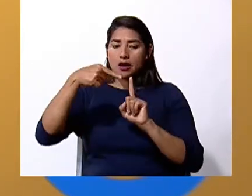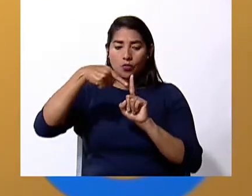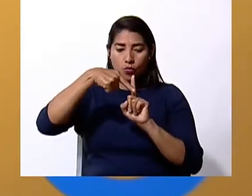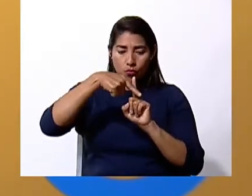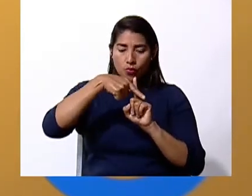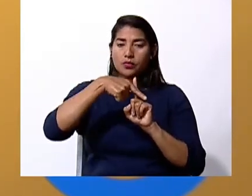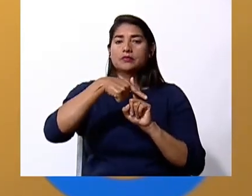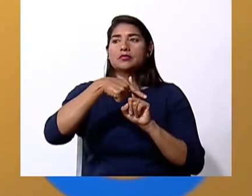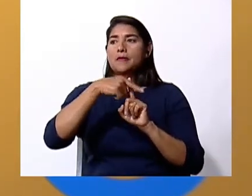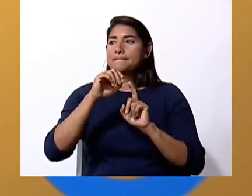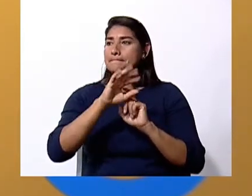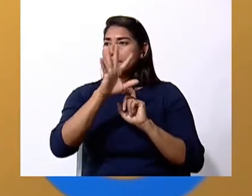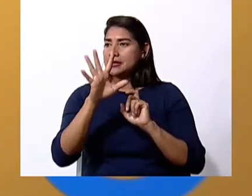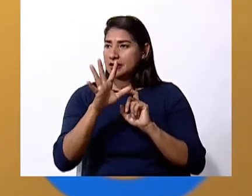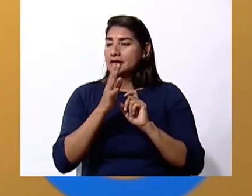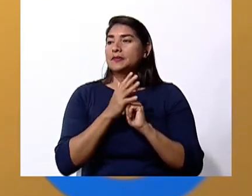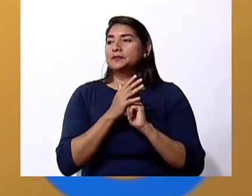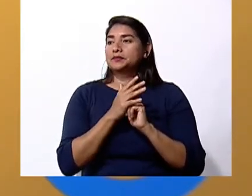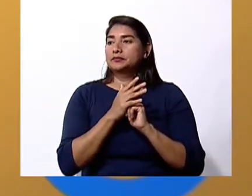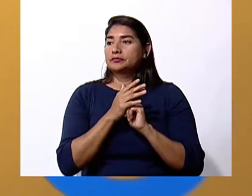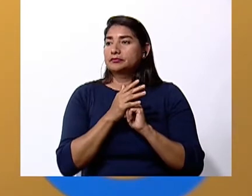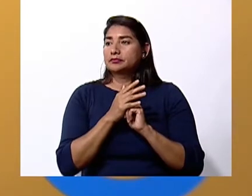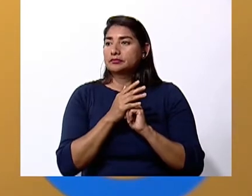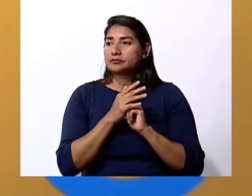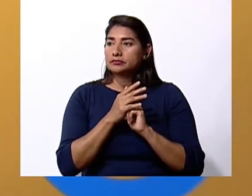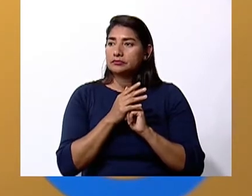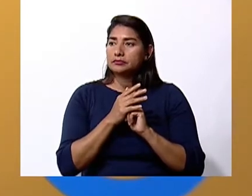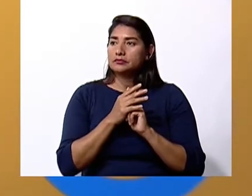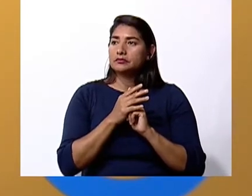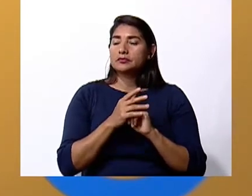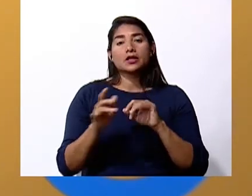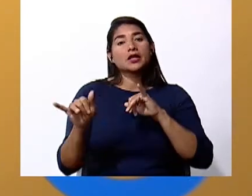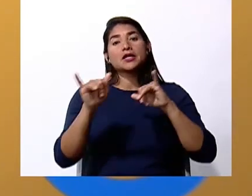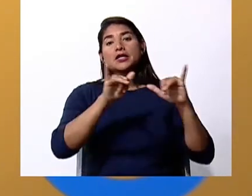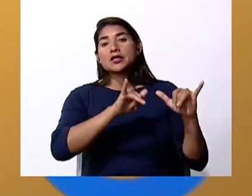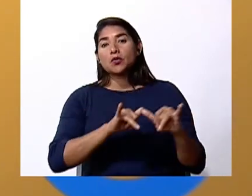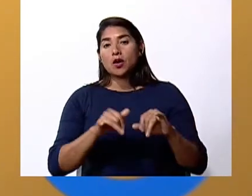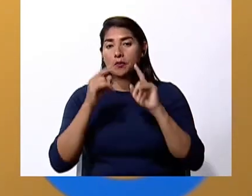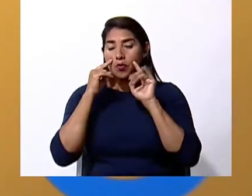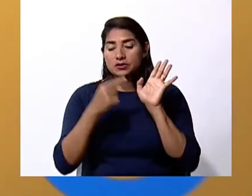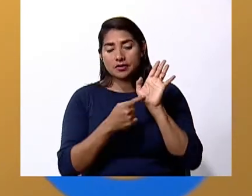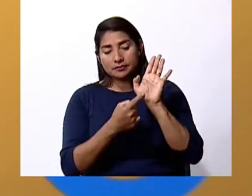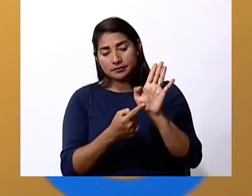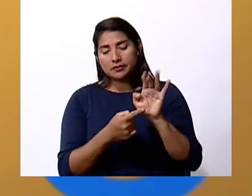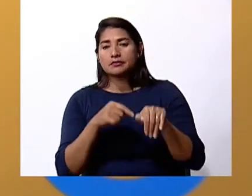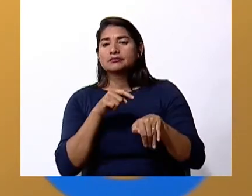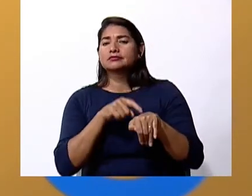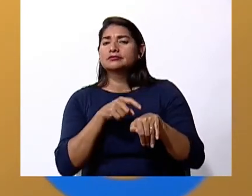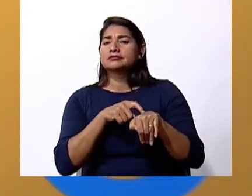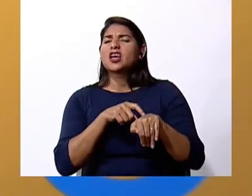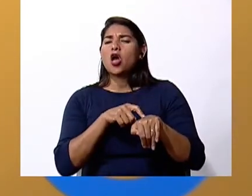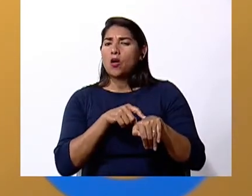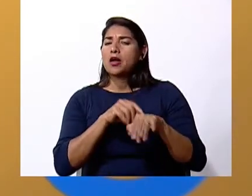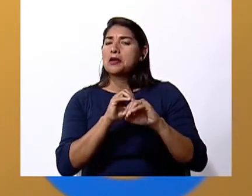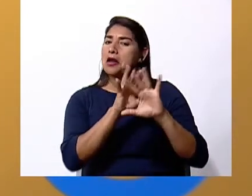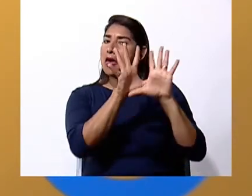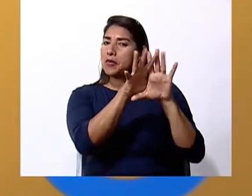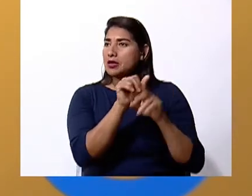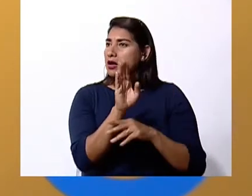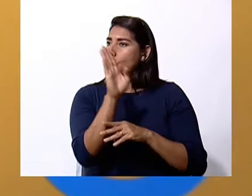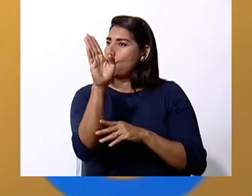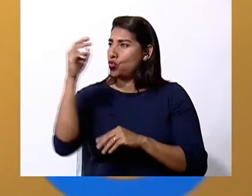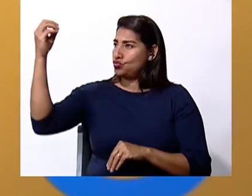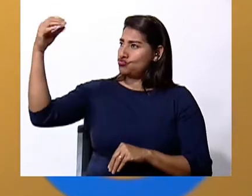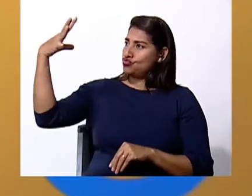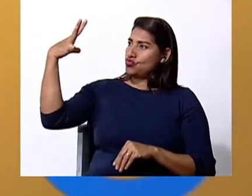aguja no se quiere quedar quieta. Entonces, igual señalo. La aguja señala el sol y la otra señala